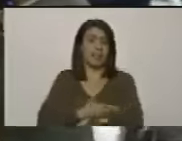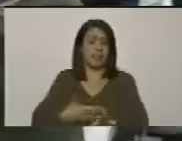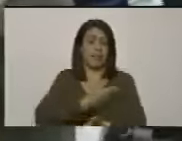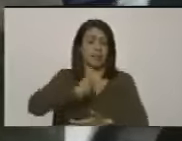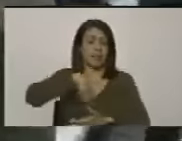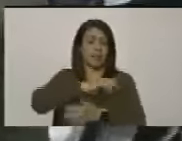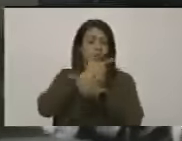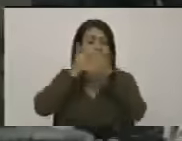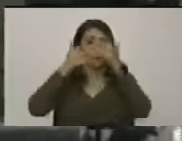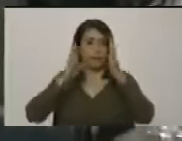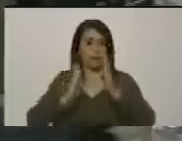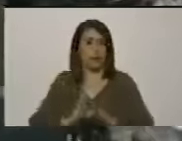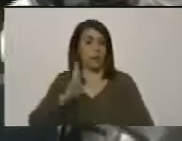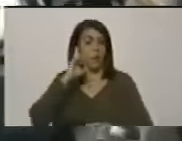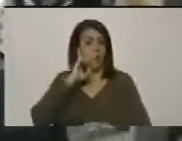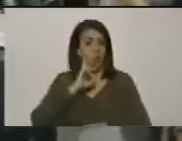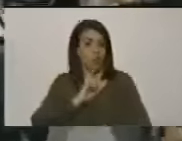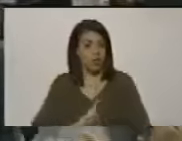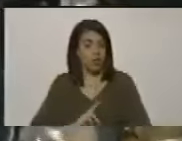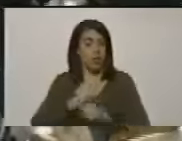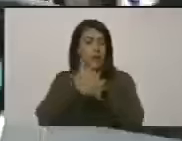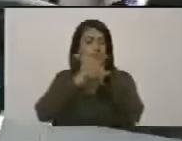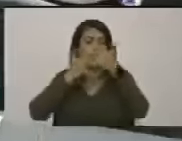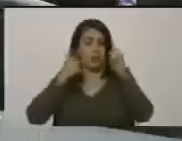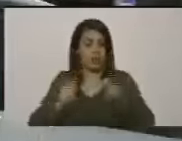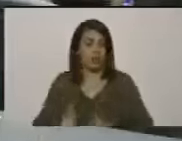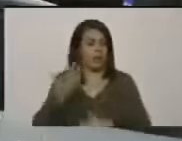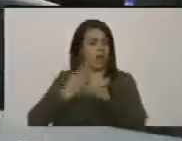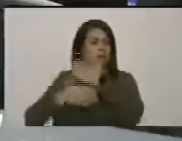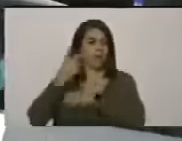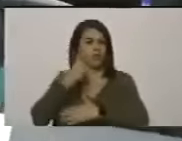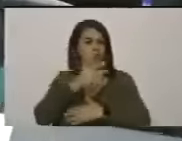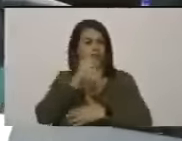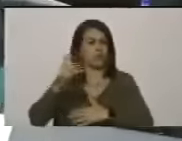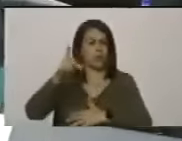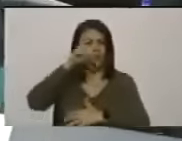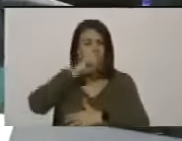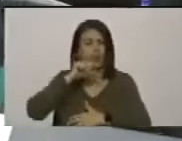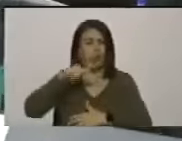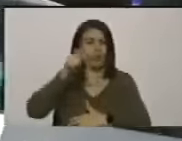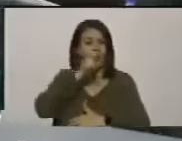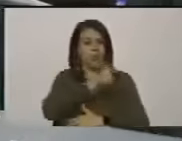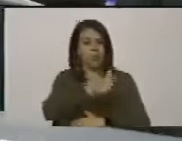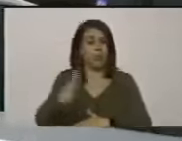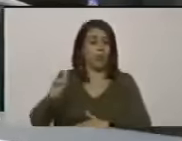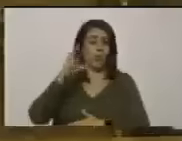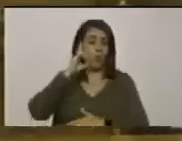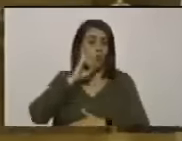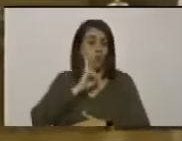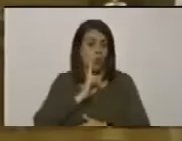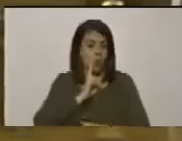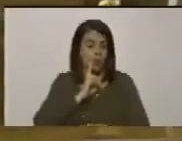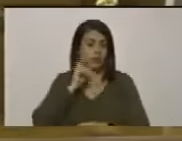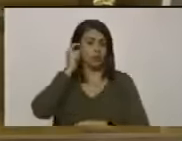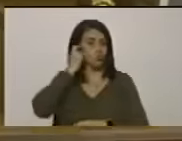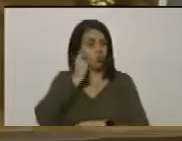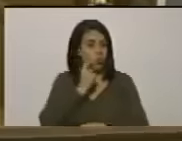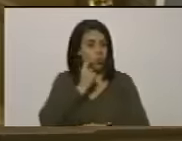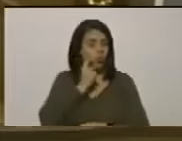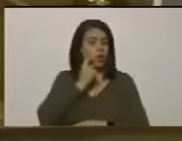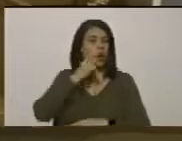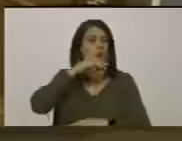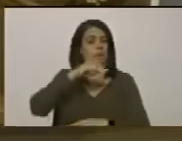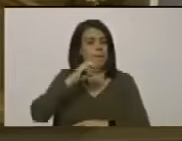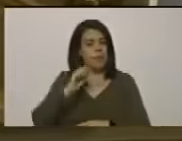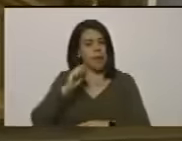nuestro libertador Simón Bolívar nos dio la libertad hace más de 200 años este es el pueblo de Simón Bolívar de Sucre de Manuel